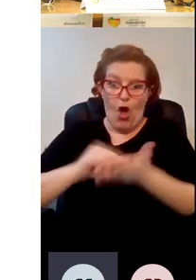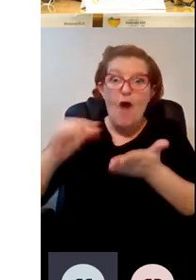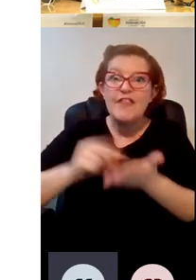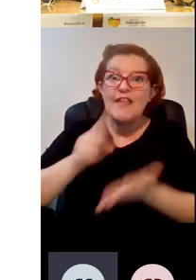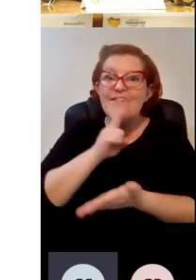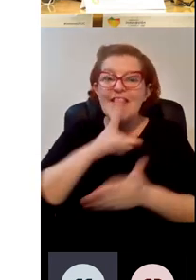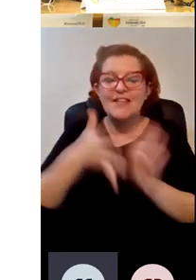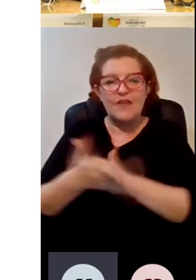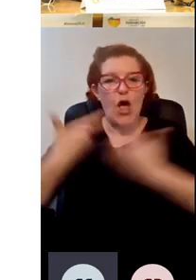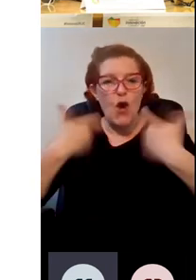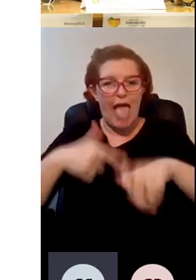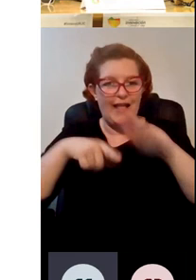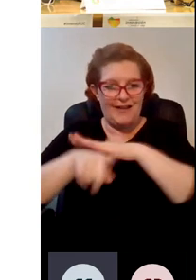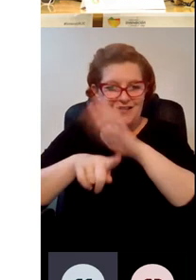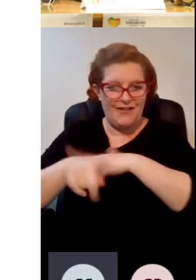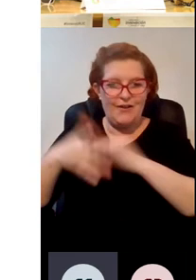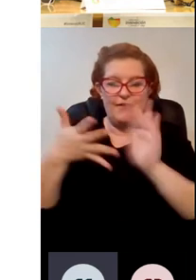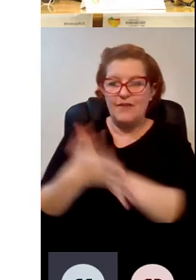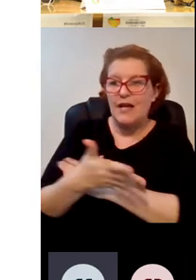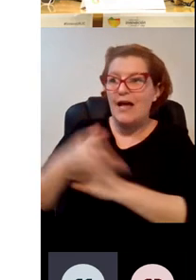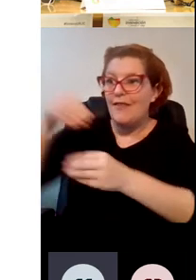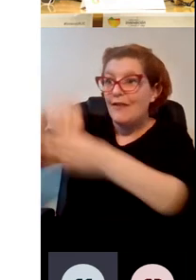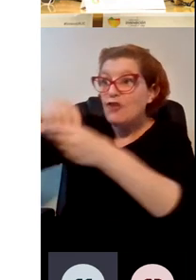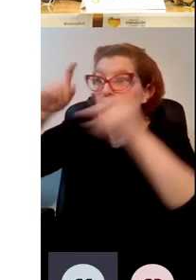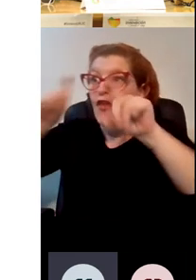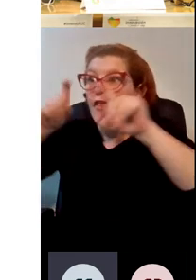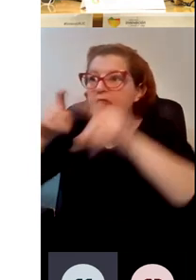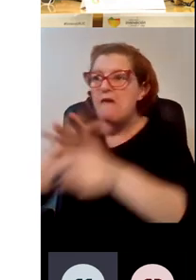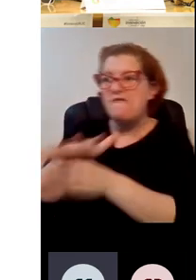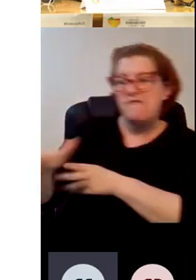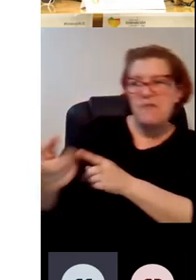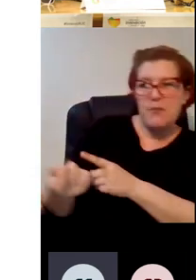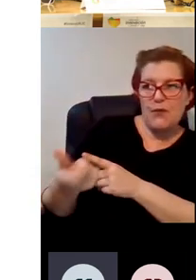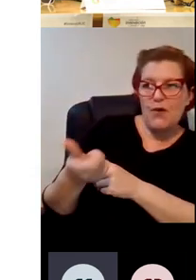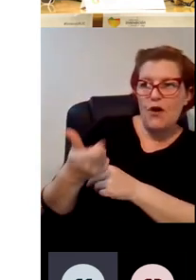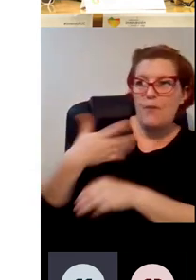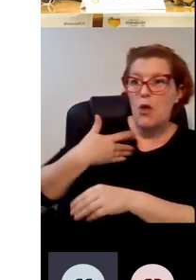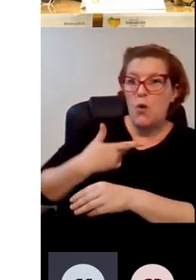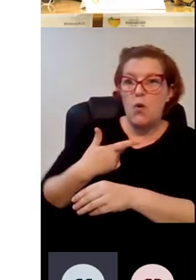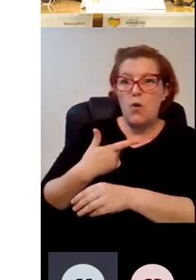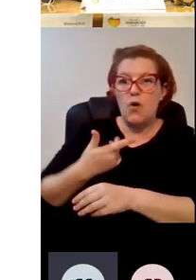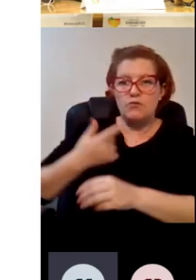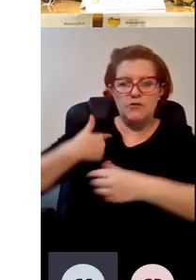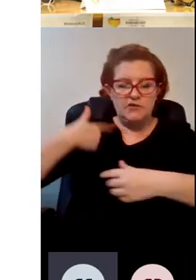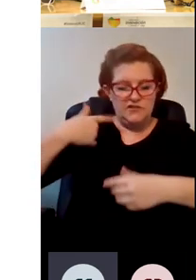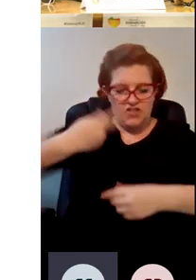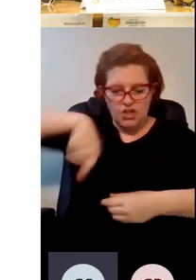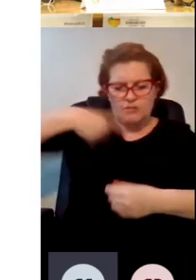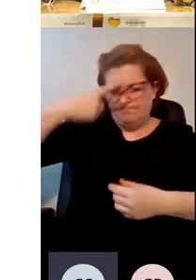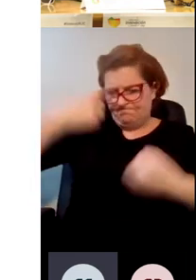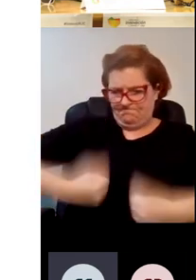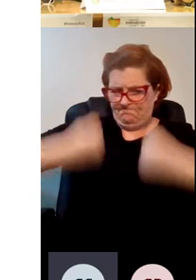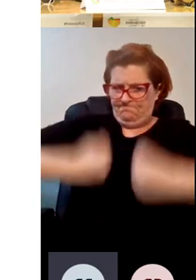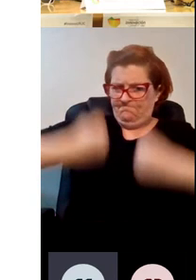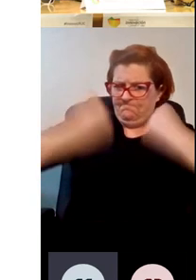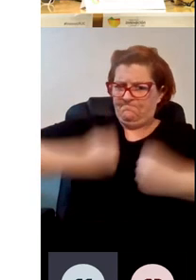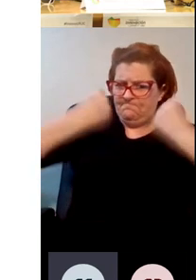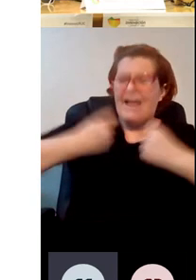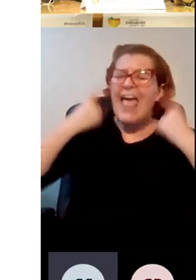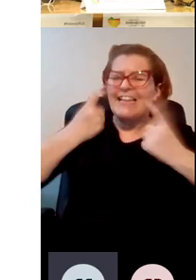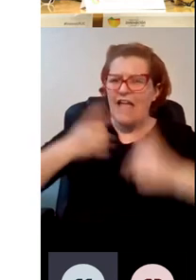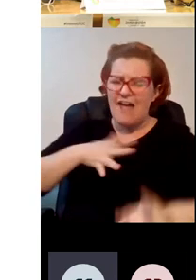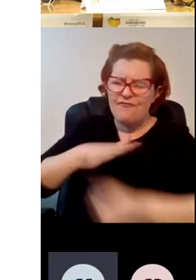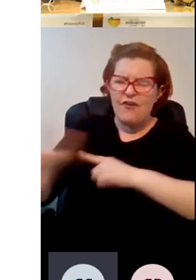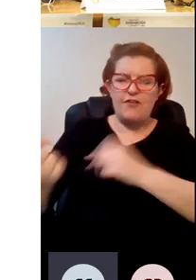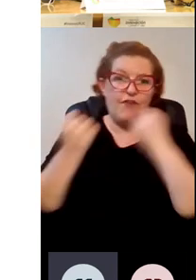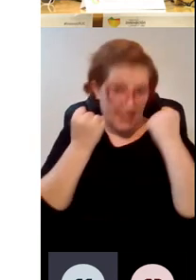educar sabes en la docencia puede influir poco pero bueno como somos muy tercos pues intentamos influir mucho ¿vale?